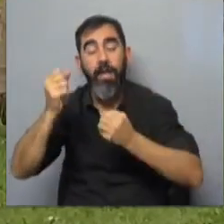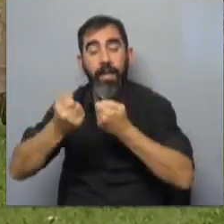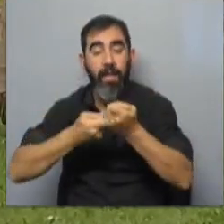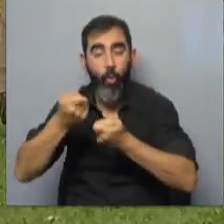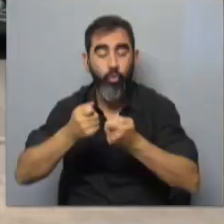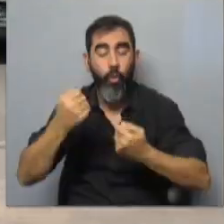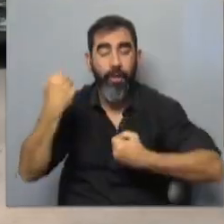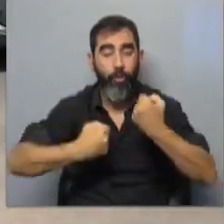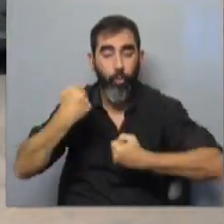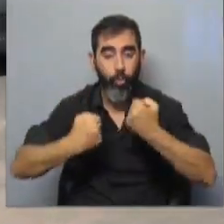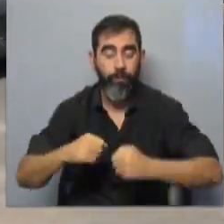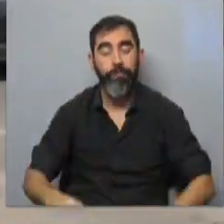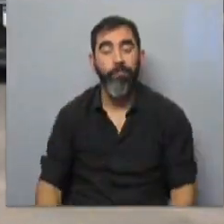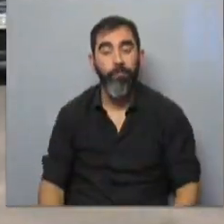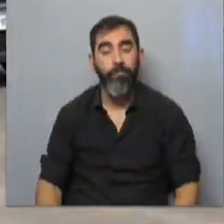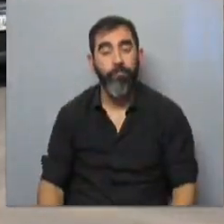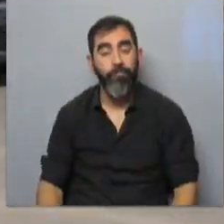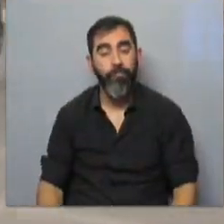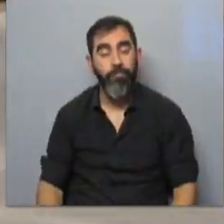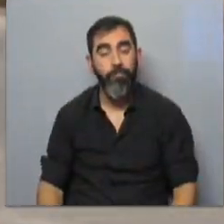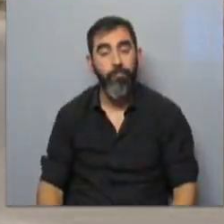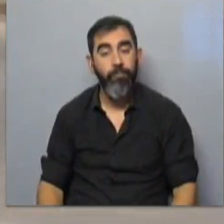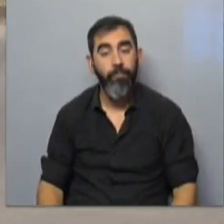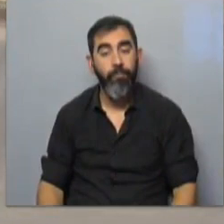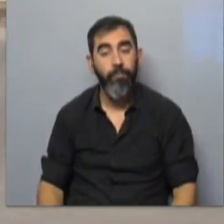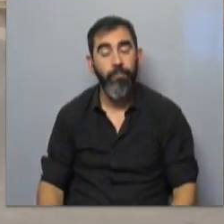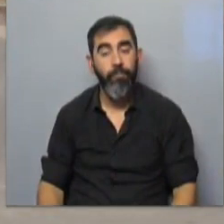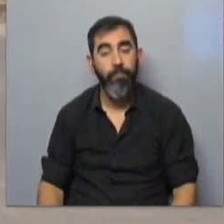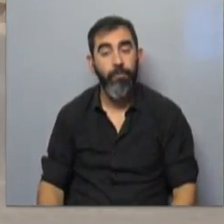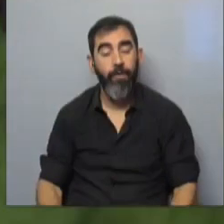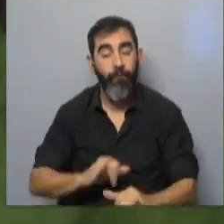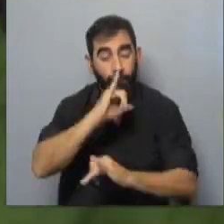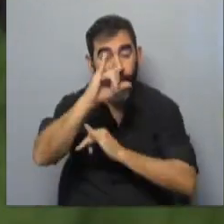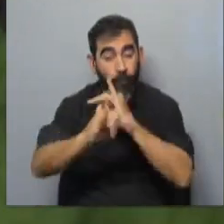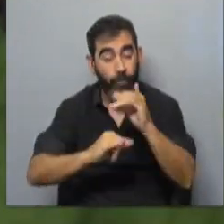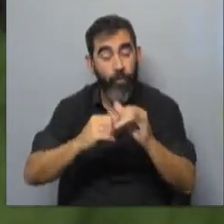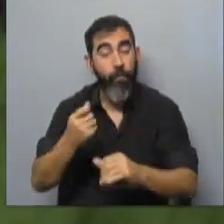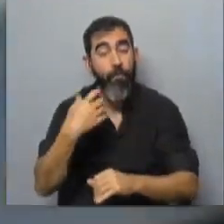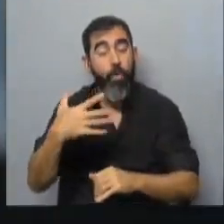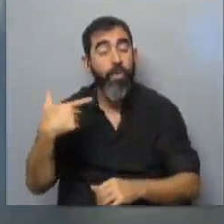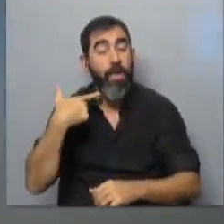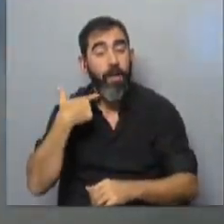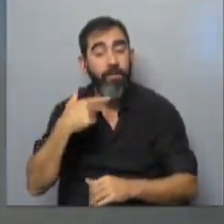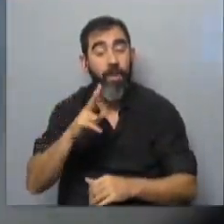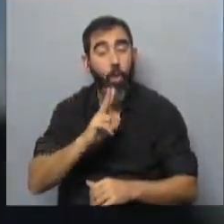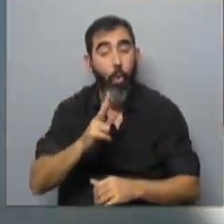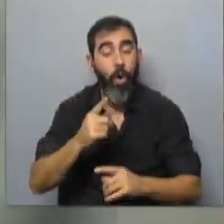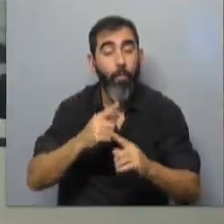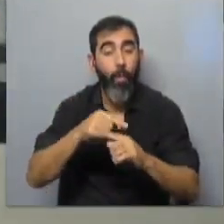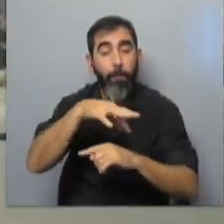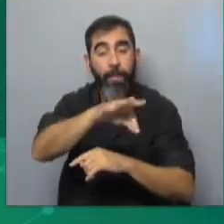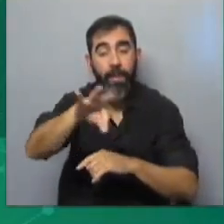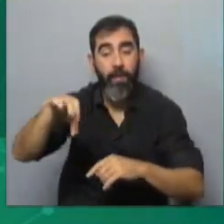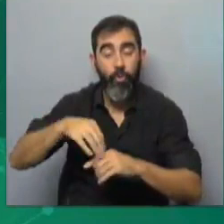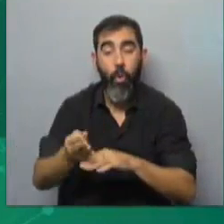e industrias. Según los datos aportados a MBD Noticias por SEC Ingeniería, el precio de gas natural residencial por metro cúbico